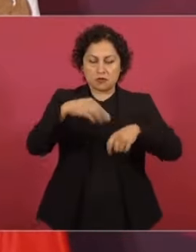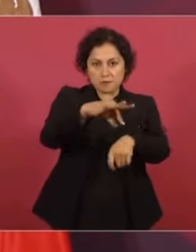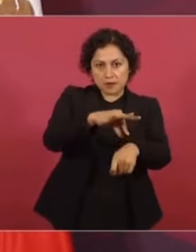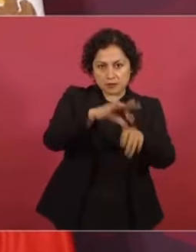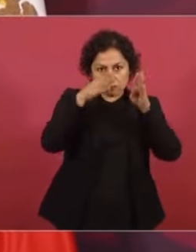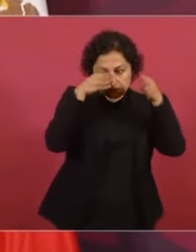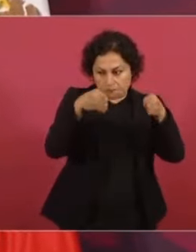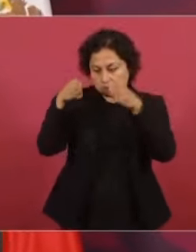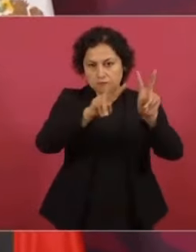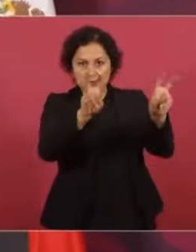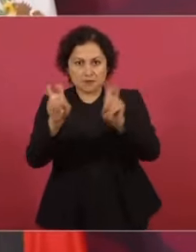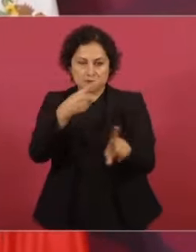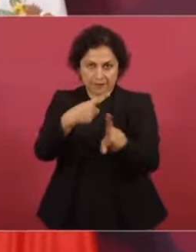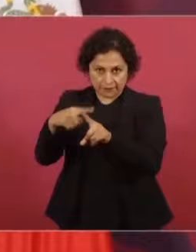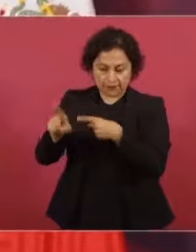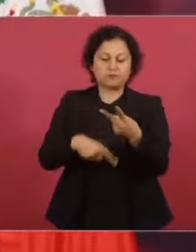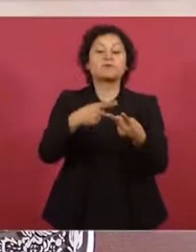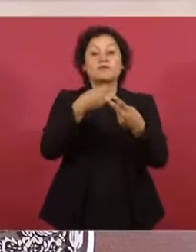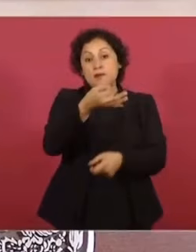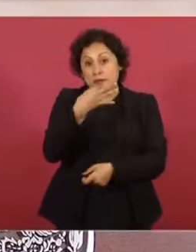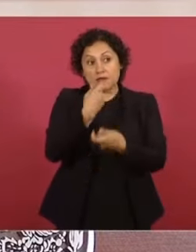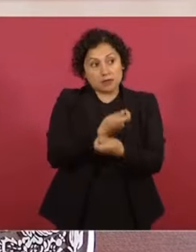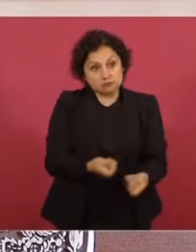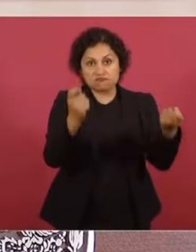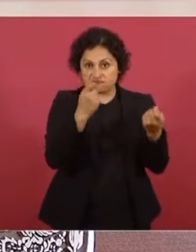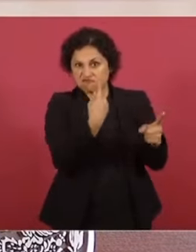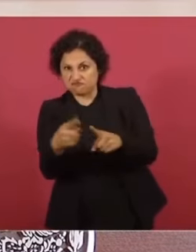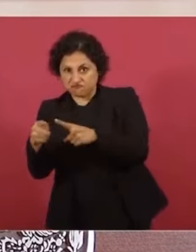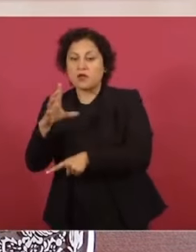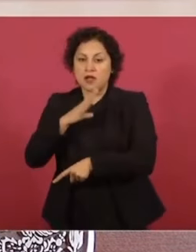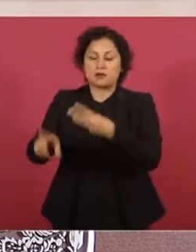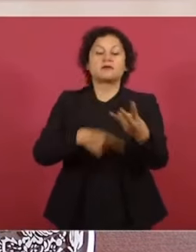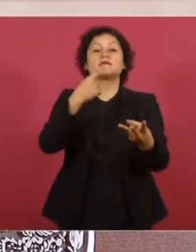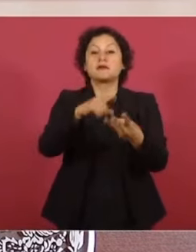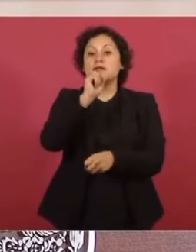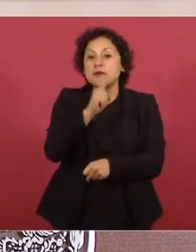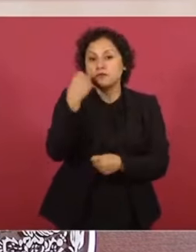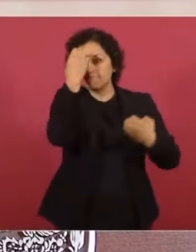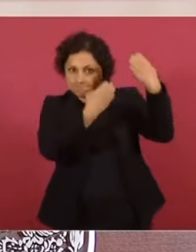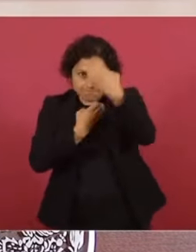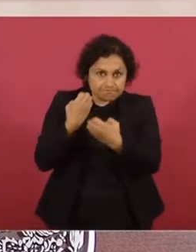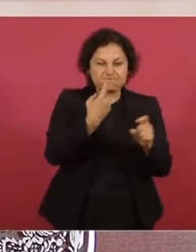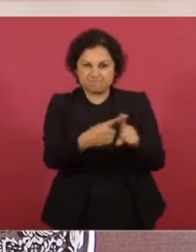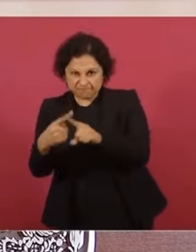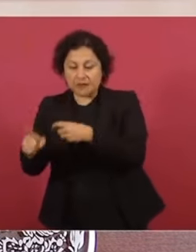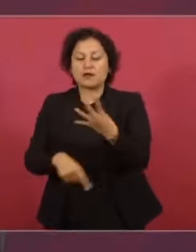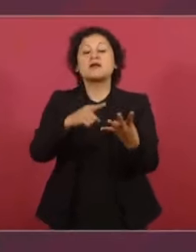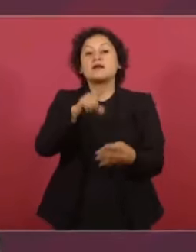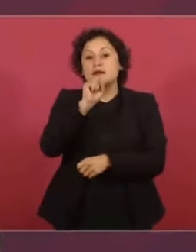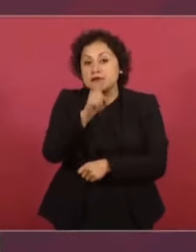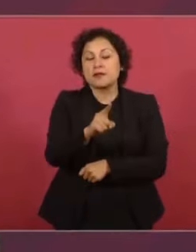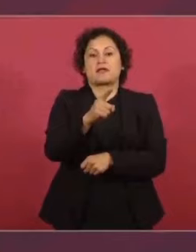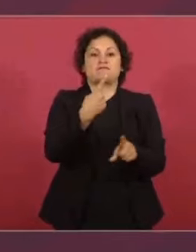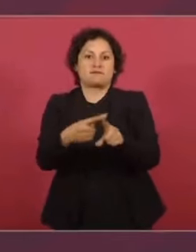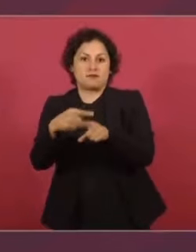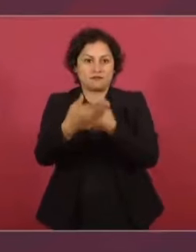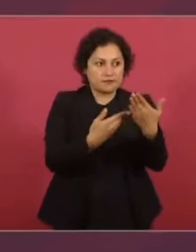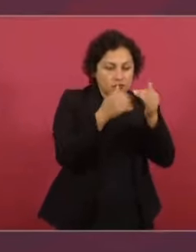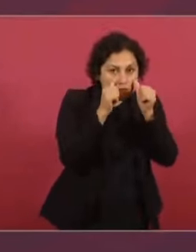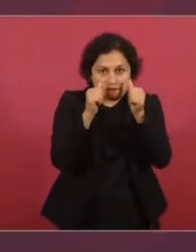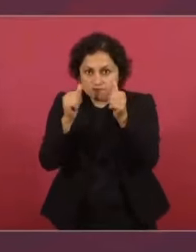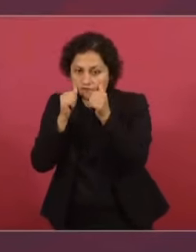todos los medicamentos, estudios, intervenciones quirúrgicas, todo de manera gratuita. Ese es el propósito